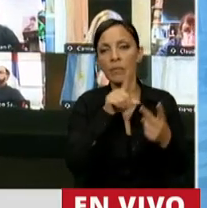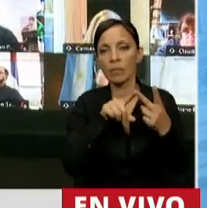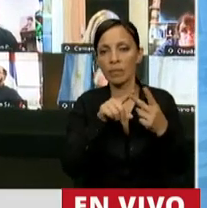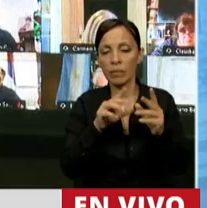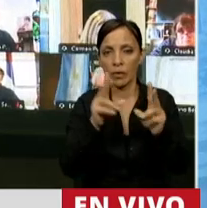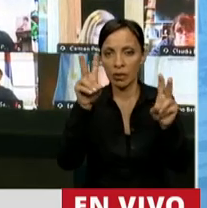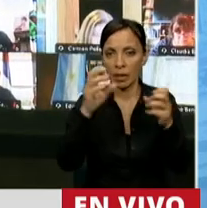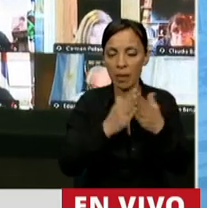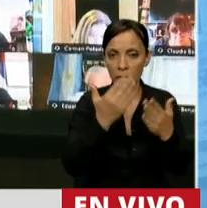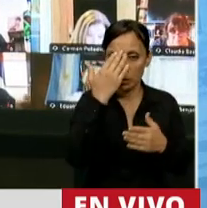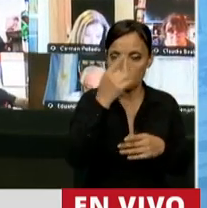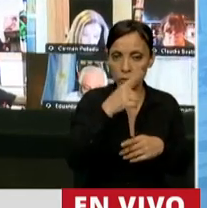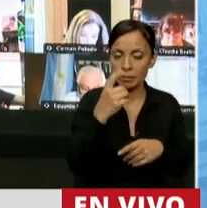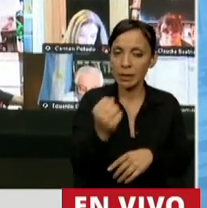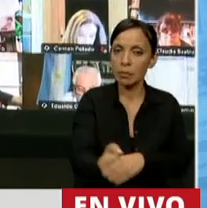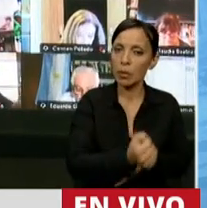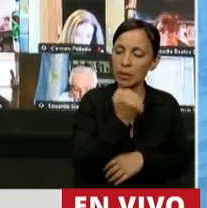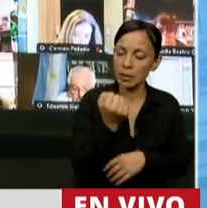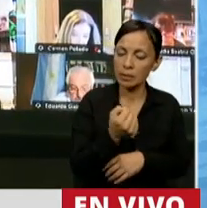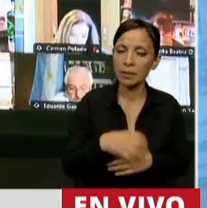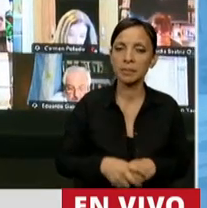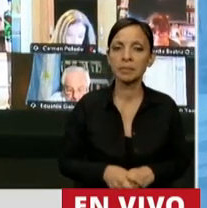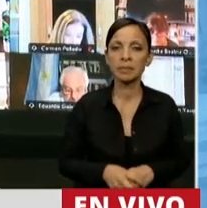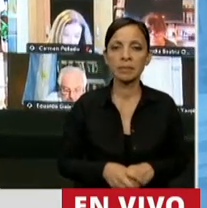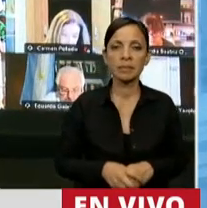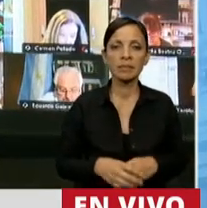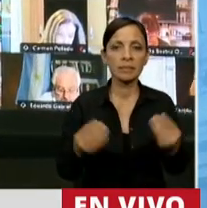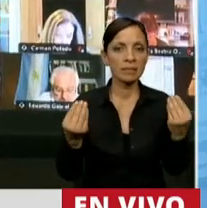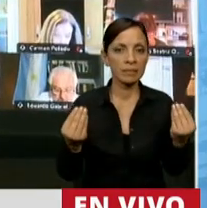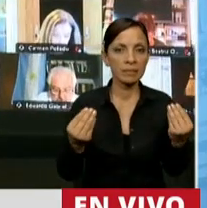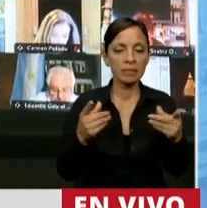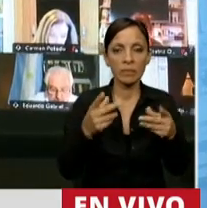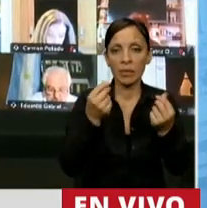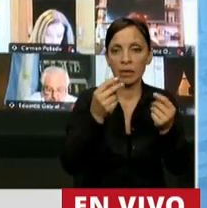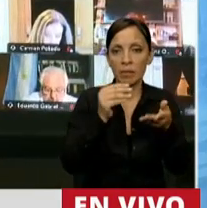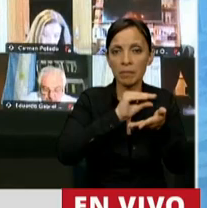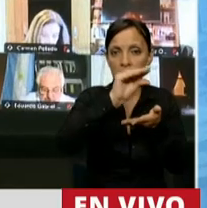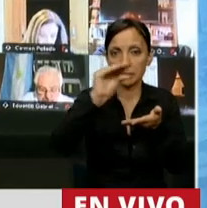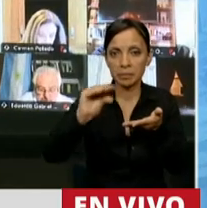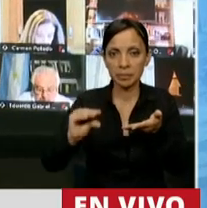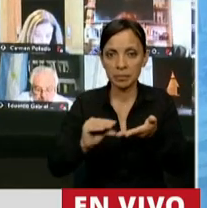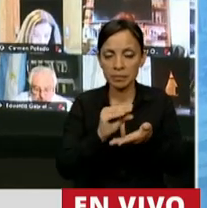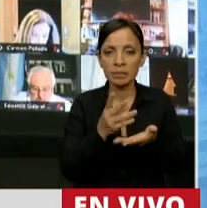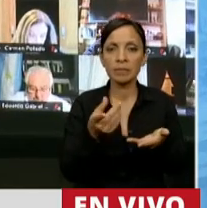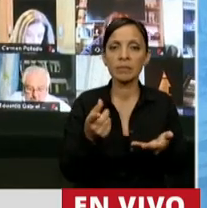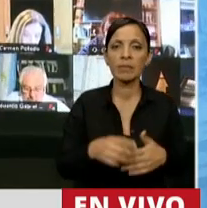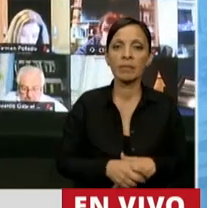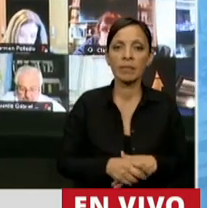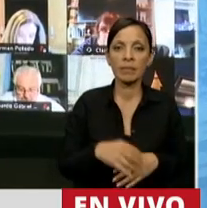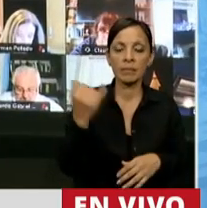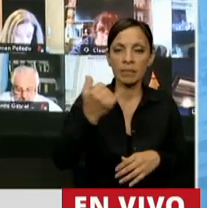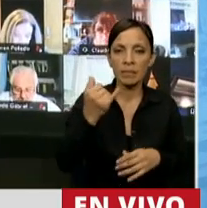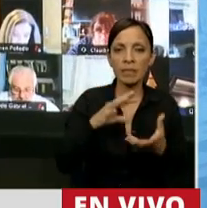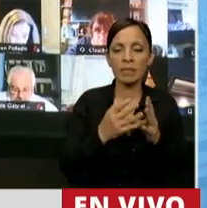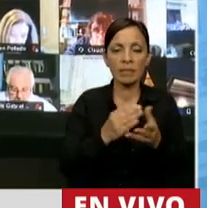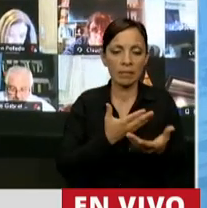relevante que hay que remarcar es que efectivamente la coparticipación tiene un principio